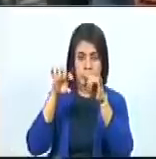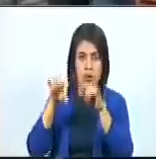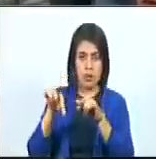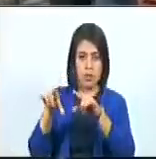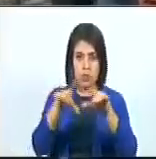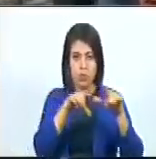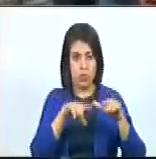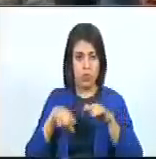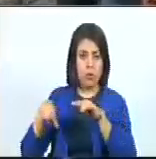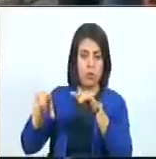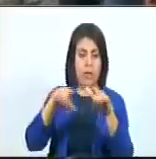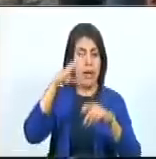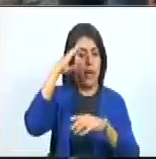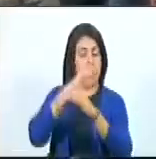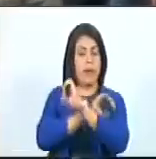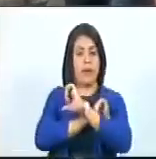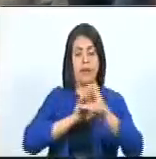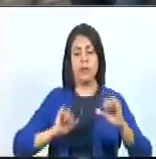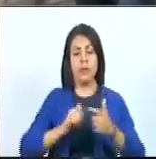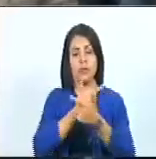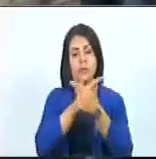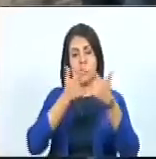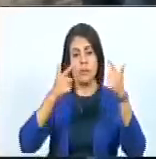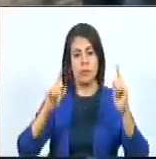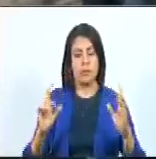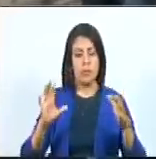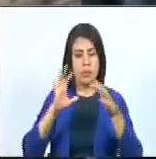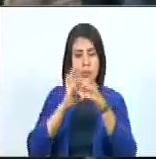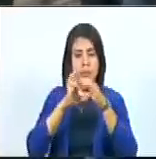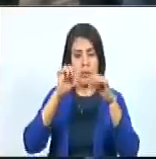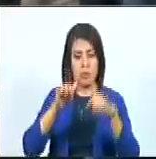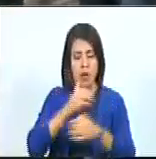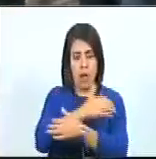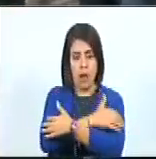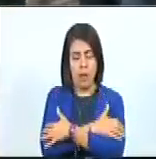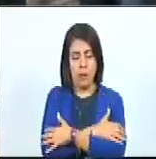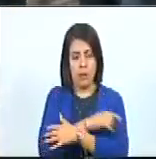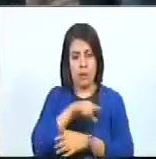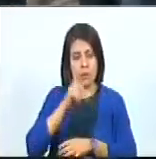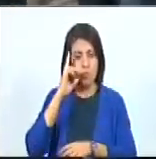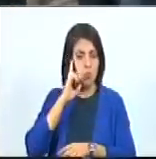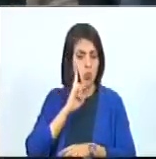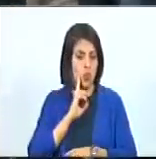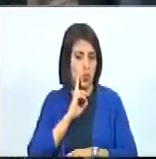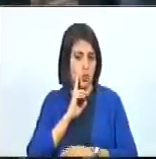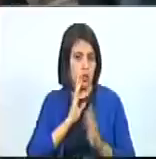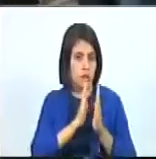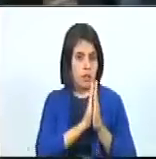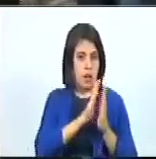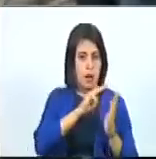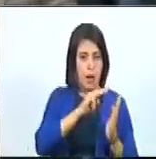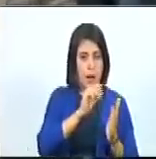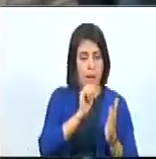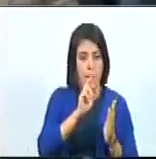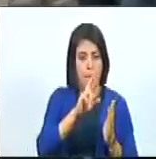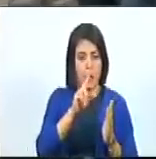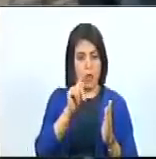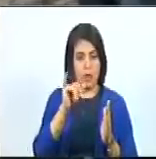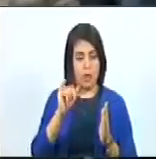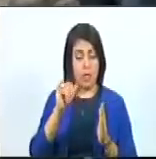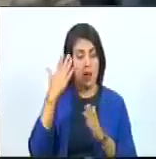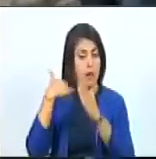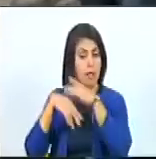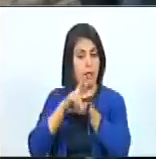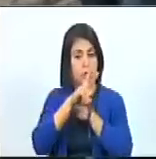territorios salieron ejércitos libertadores que se consolidaron en ese abrazo de Bolívar y San Martín hace 200 años.